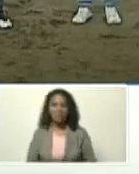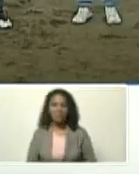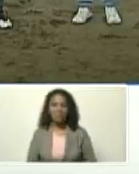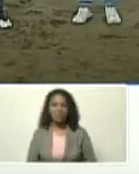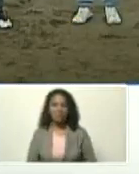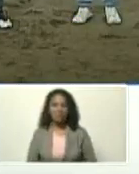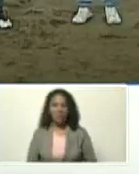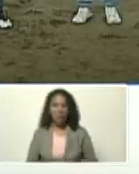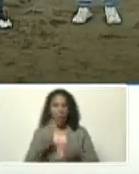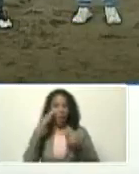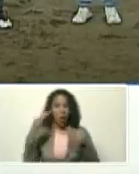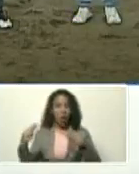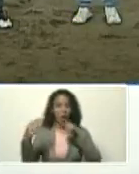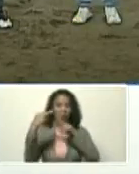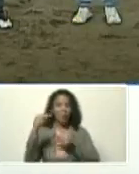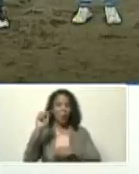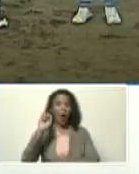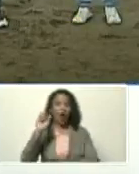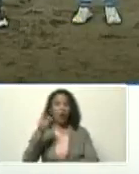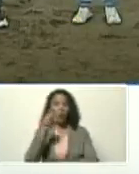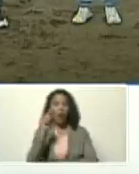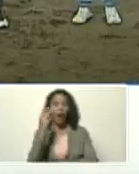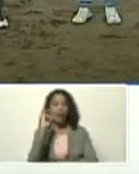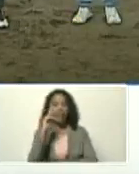nos vemos, Huayquiquí, ¡seremos!